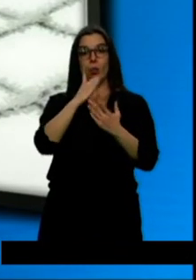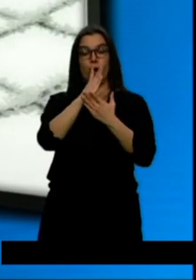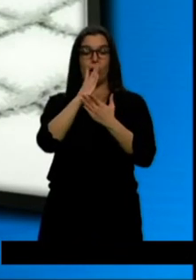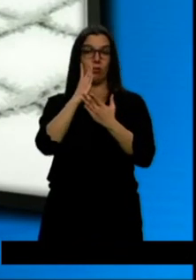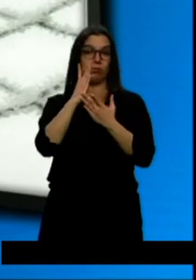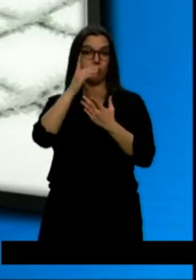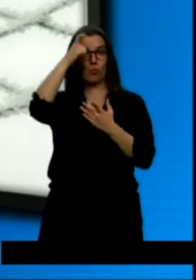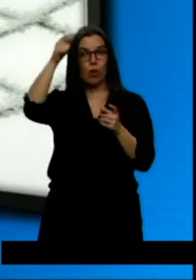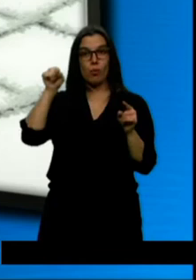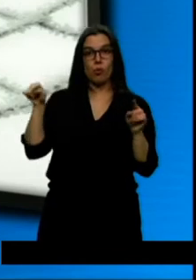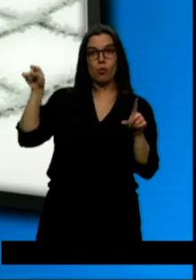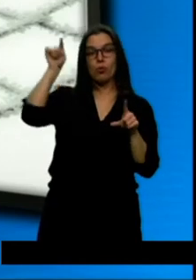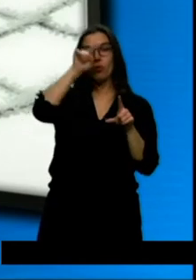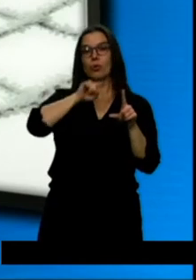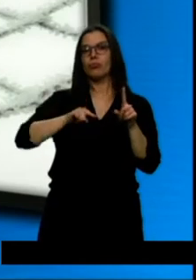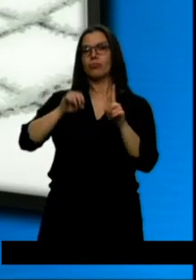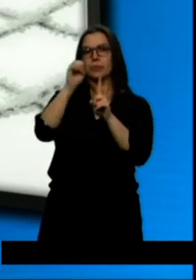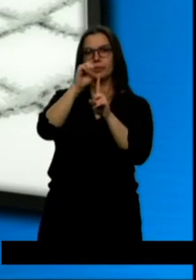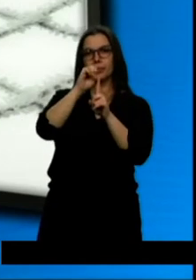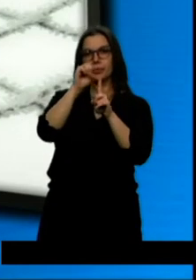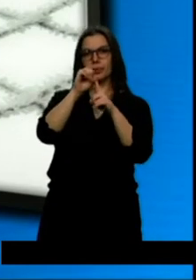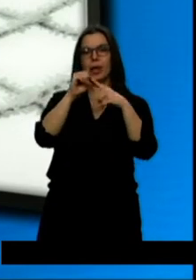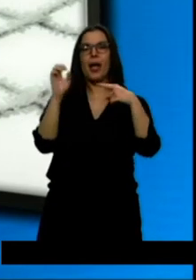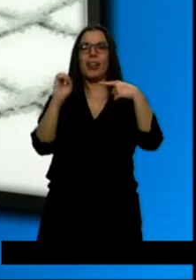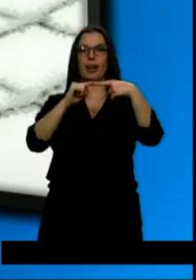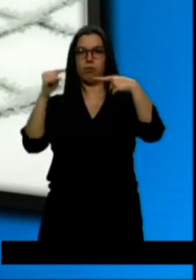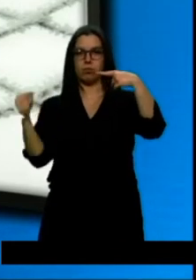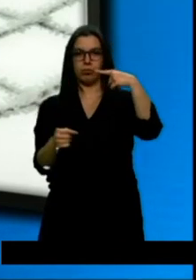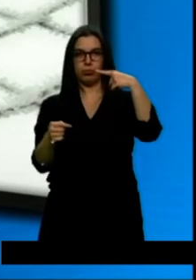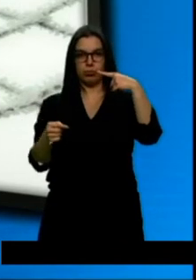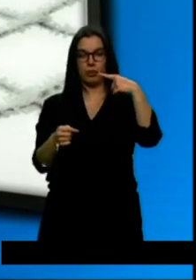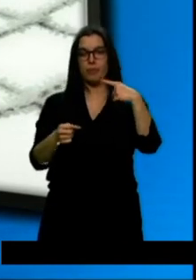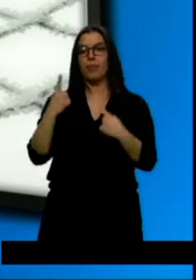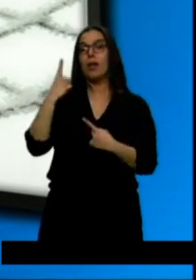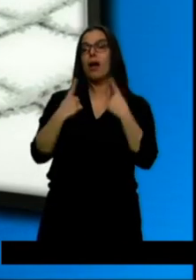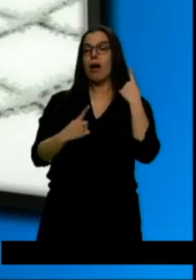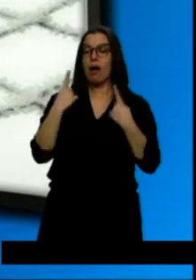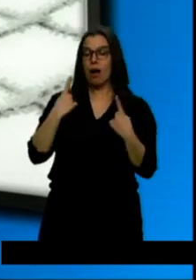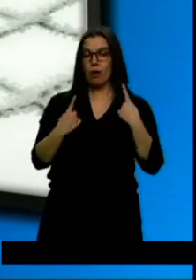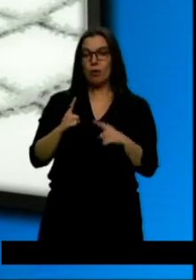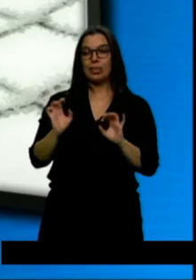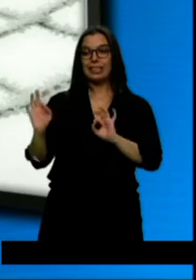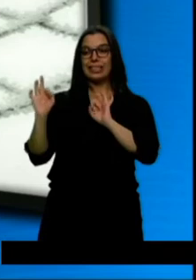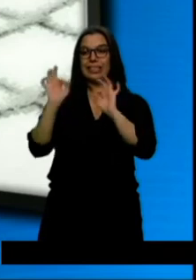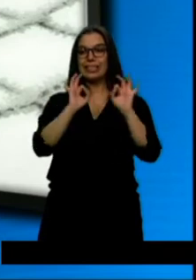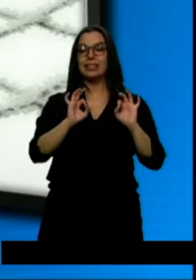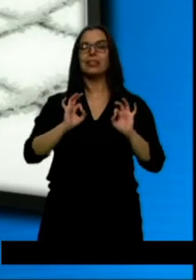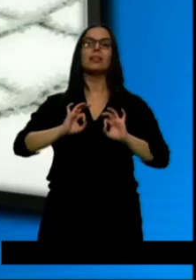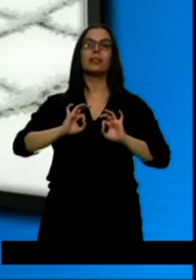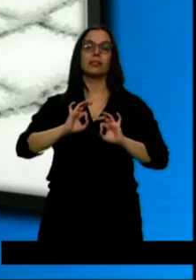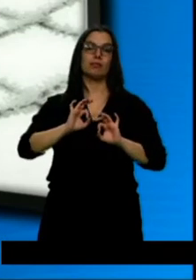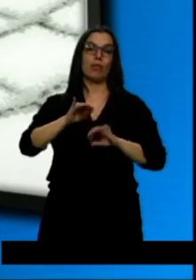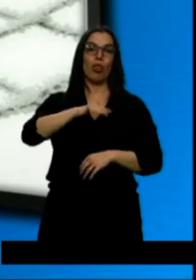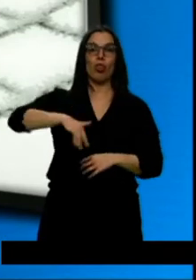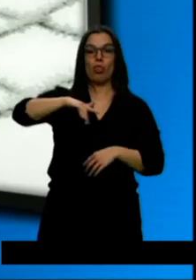termómetros se han mantenido por debajo de los 0 grados e incluso en algunas localidades, especialmente en zonas de la meseta